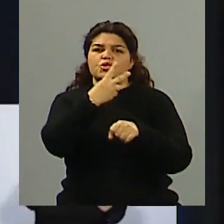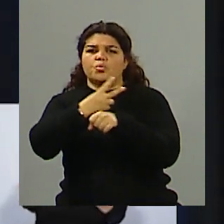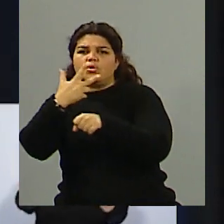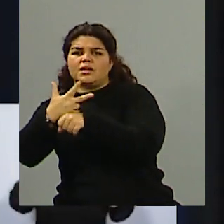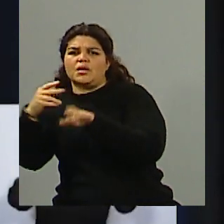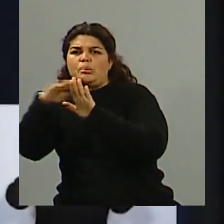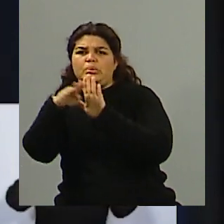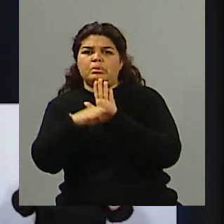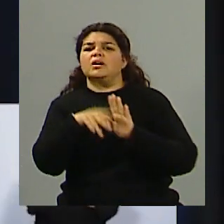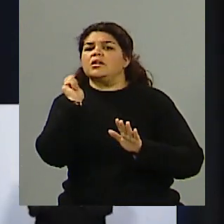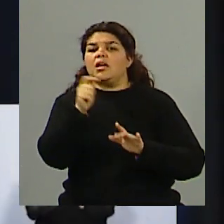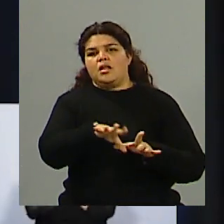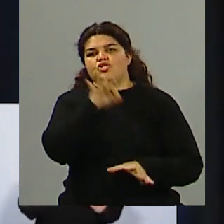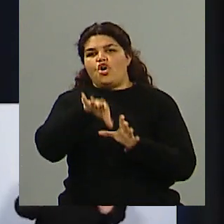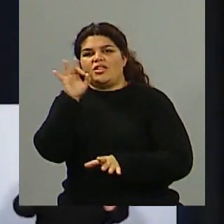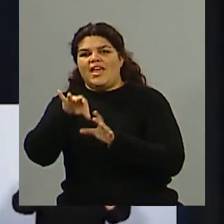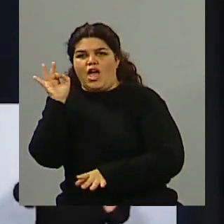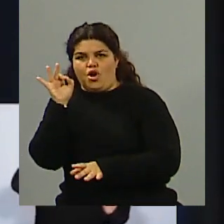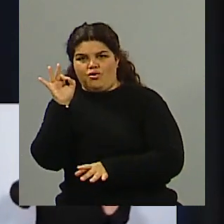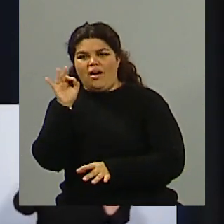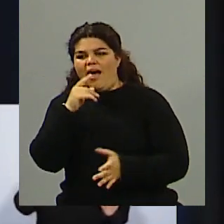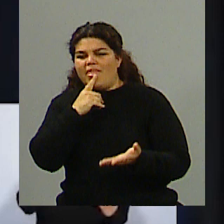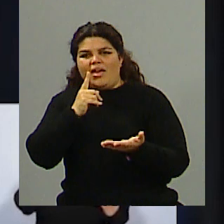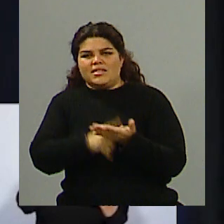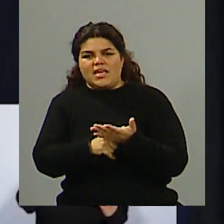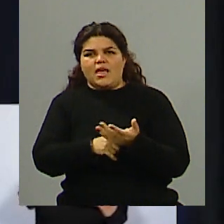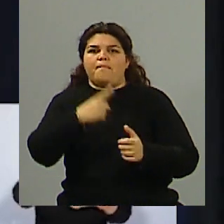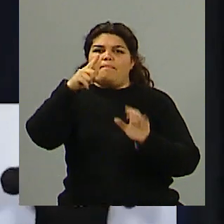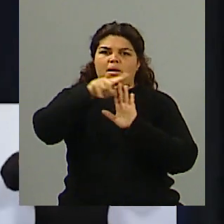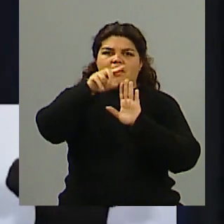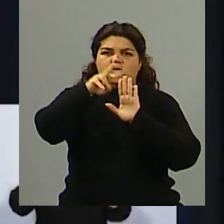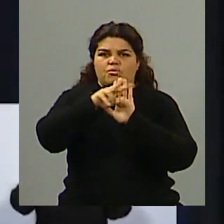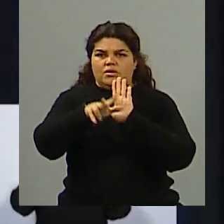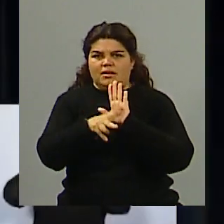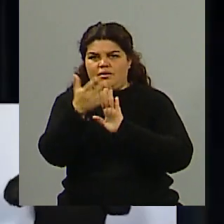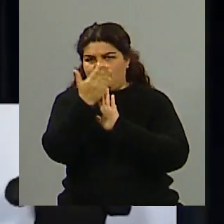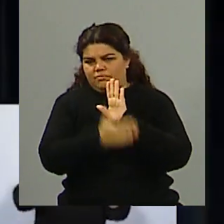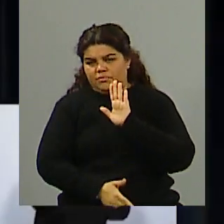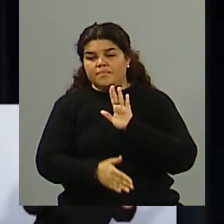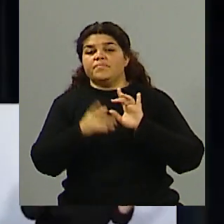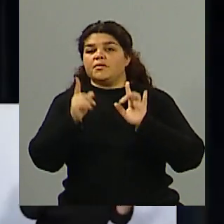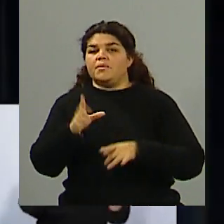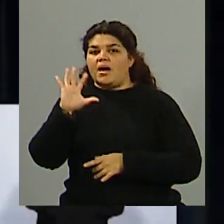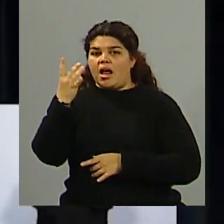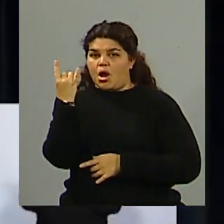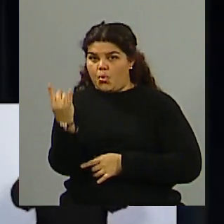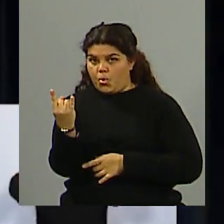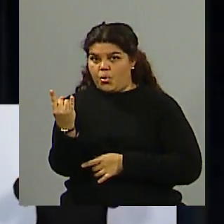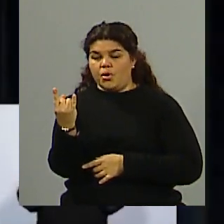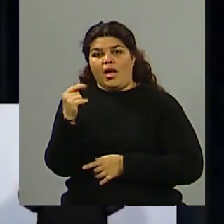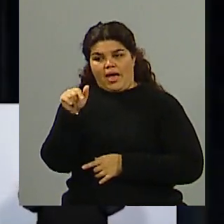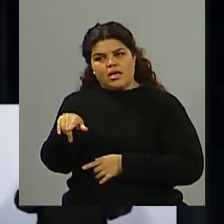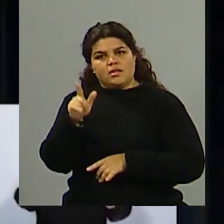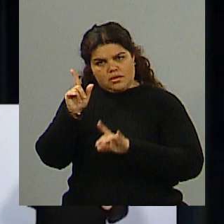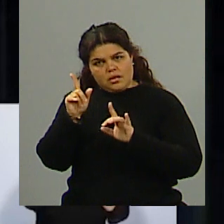repasar un poquito las temáticas por las cuales, si ustedes lo pudieron ver, Señal U fue una de las señales, era obligatorio para todos los